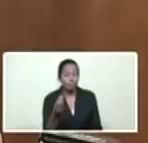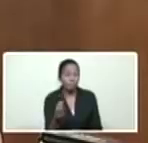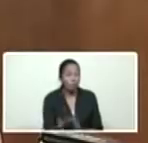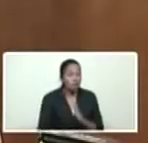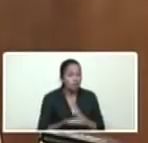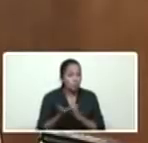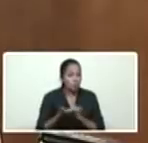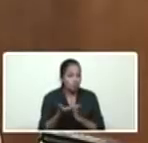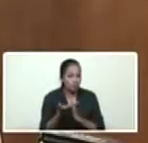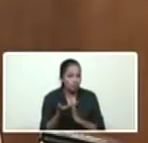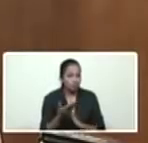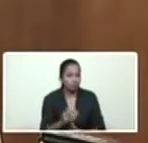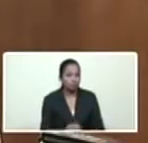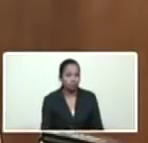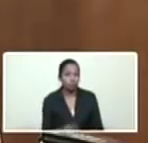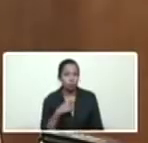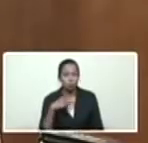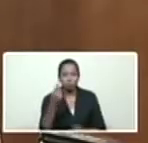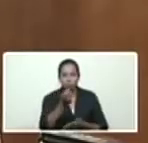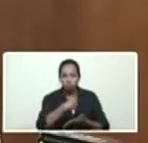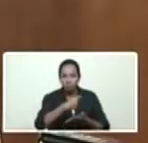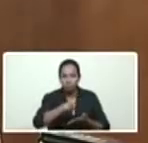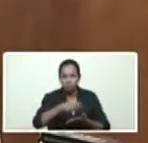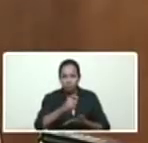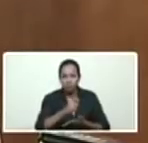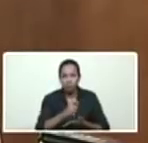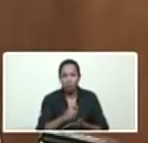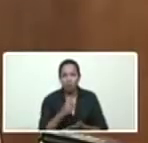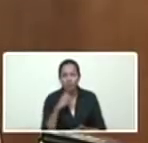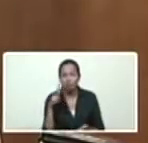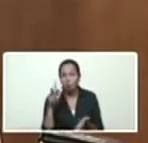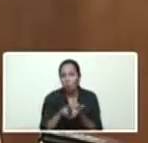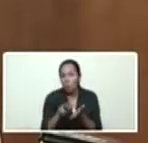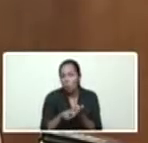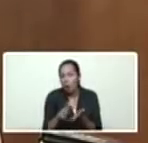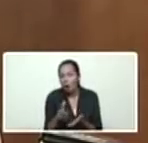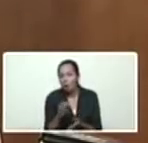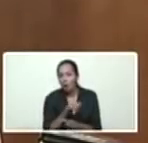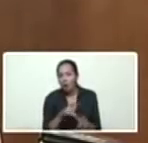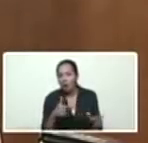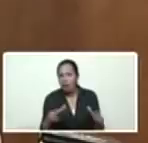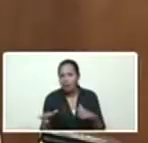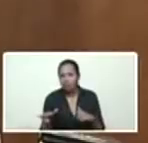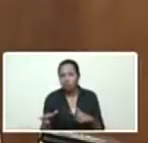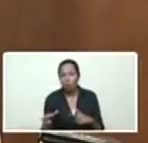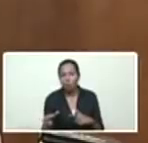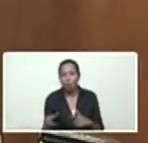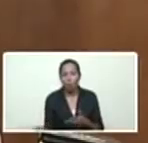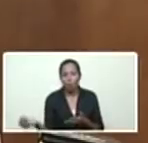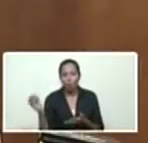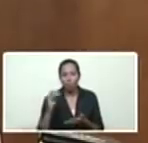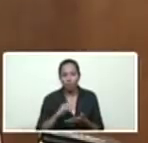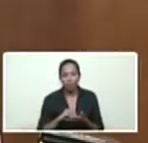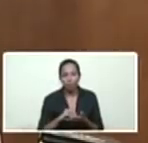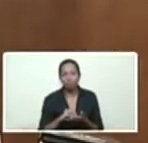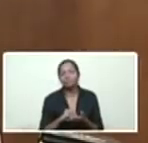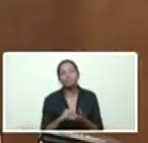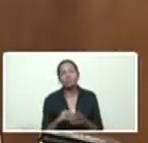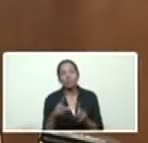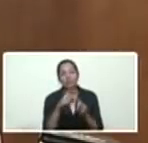he firmado el decreto debe salir en Gaceta Oficial de reactivación del Estado mayor eléctrico